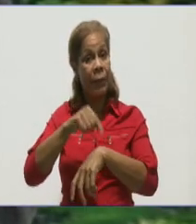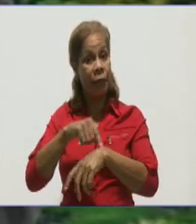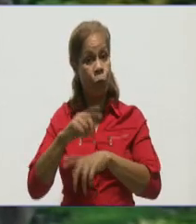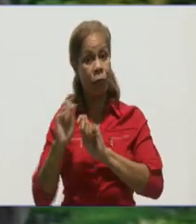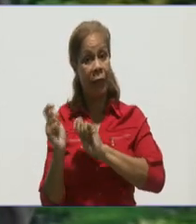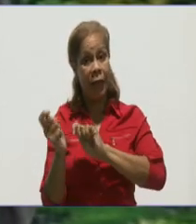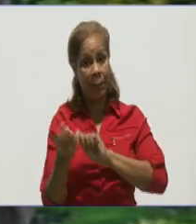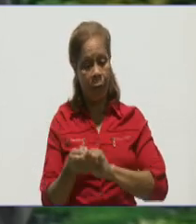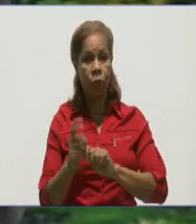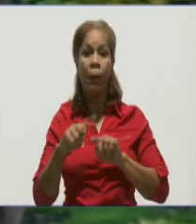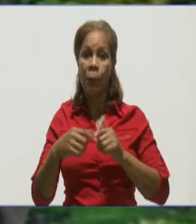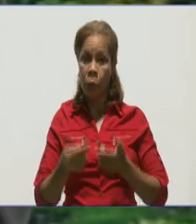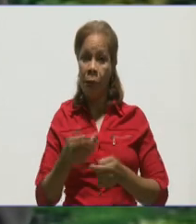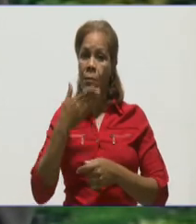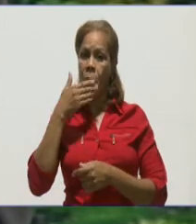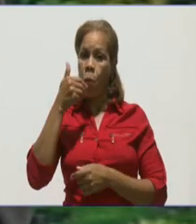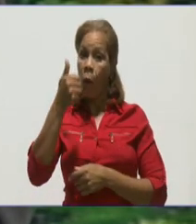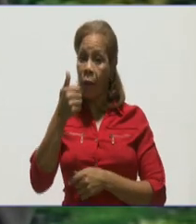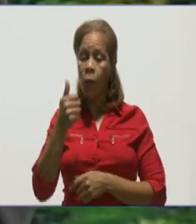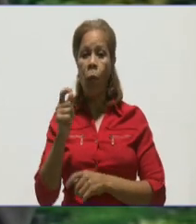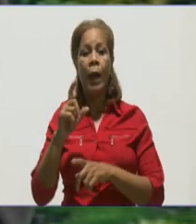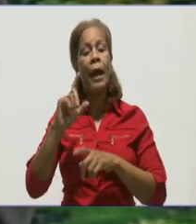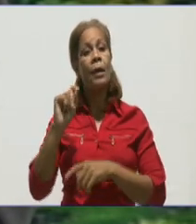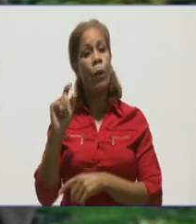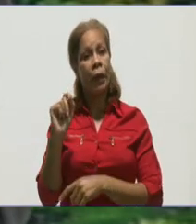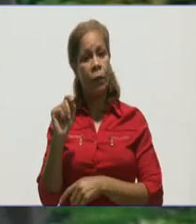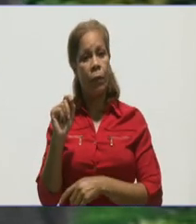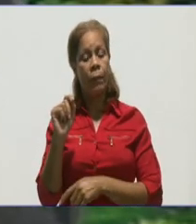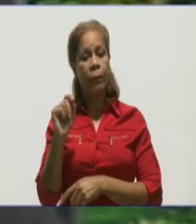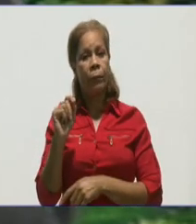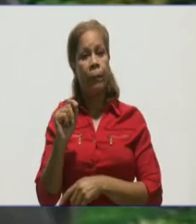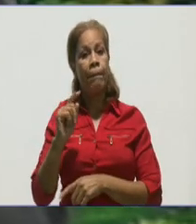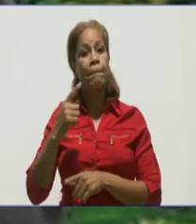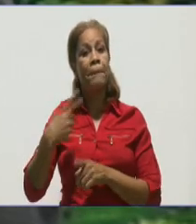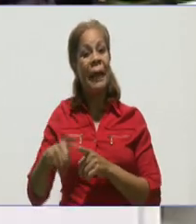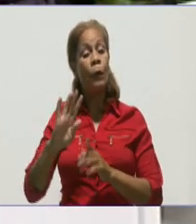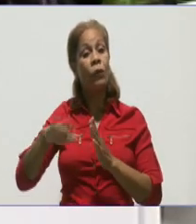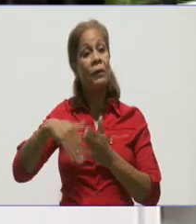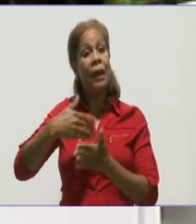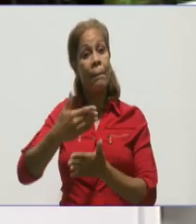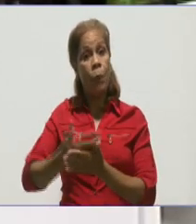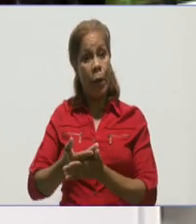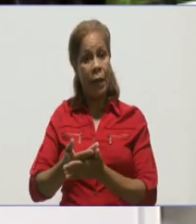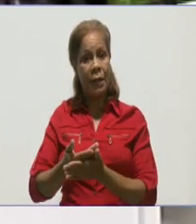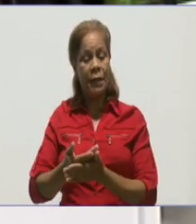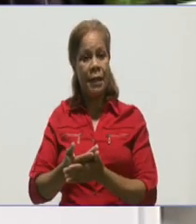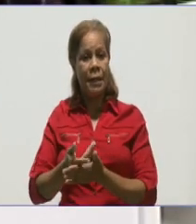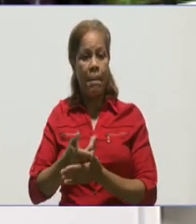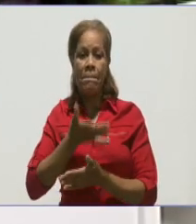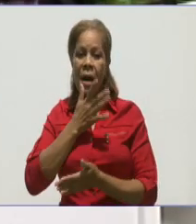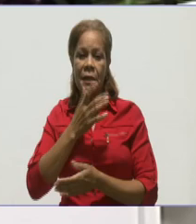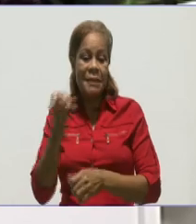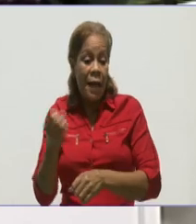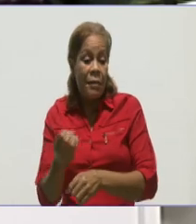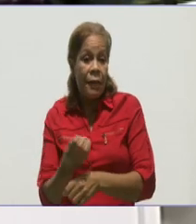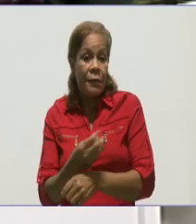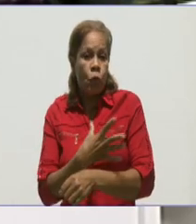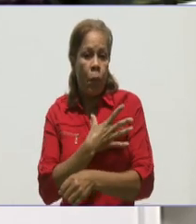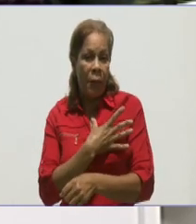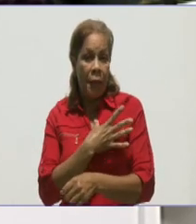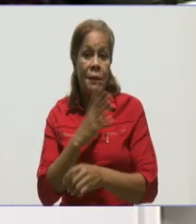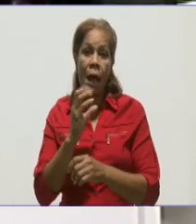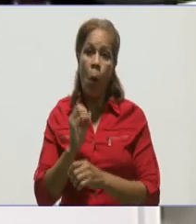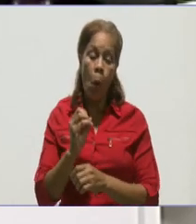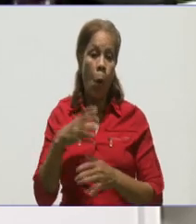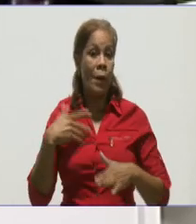porque fue un excelente juego lo que disfrutamos ayer. Yo creo que después de terminado el juego, las emociones tienen que quedar dentro de casa